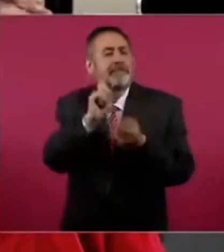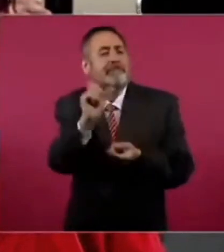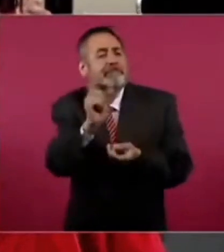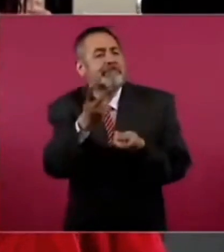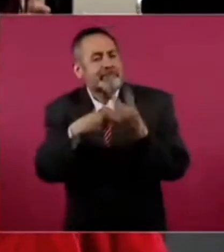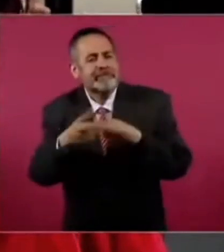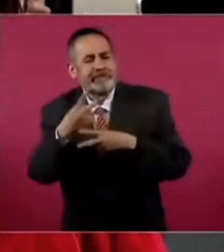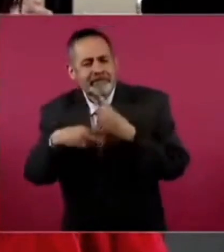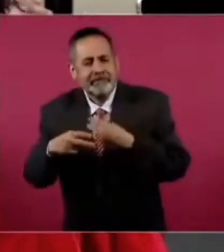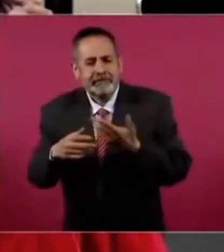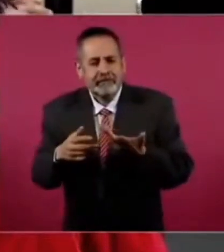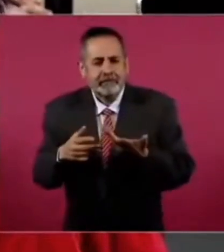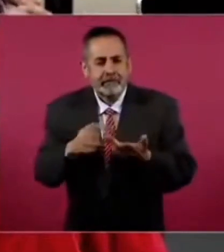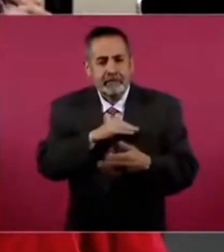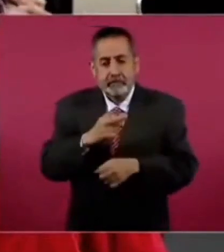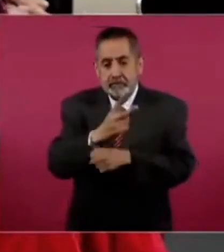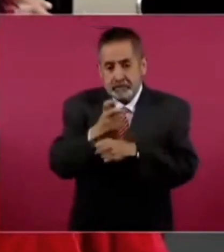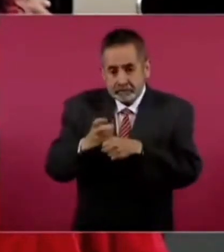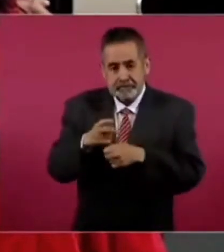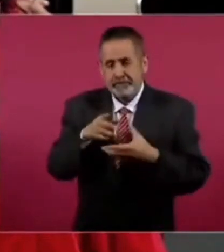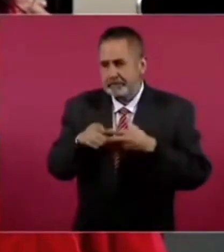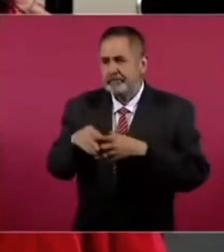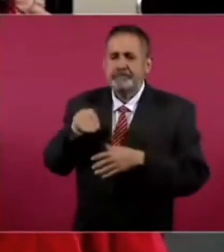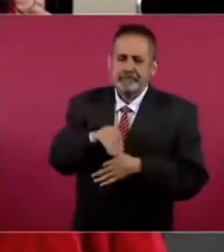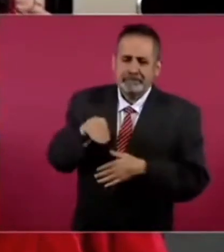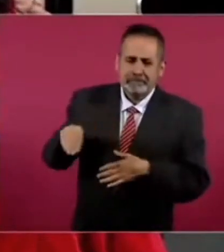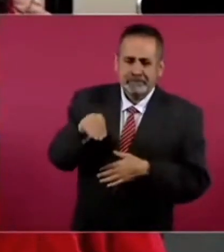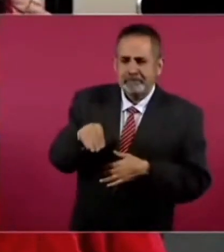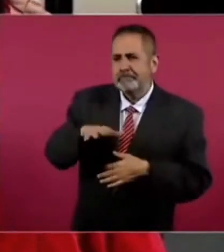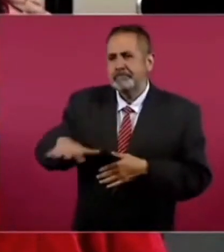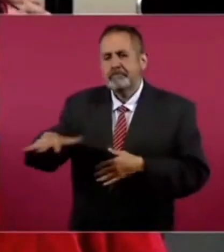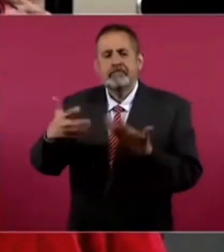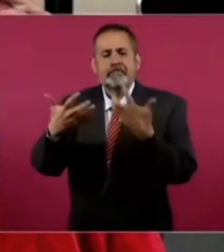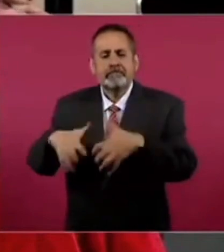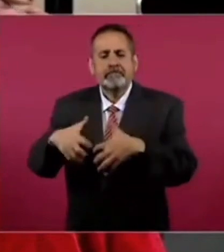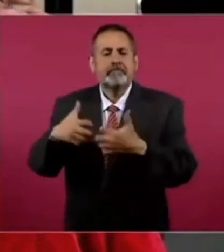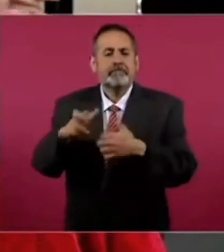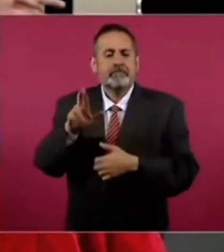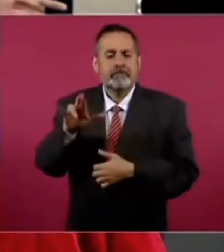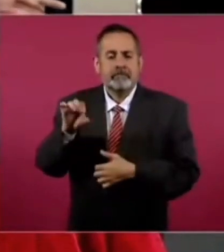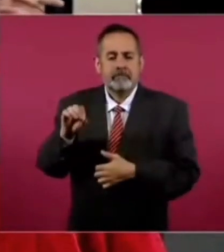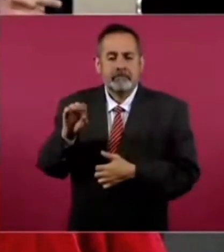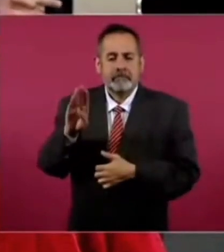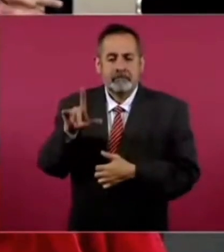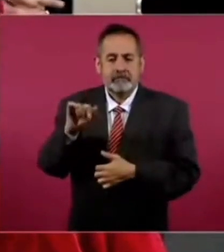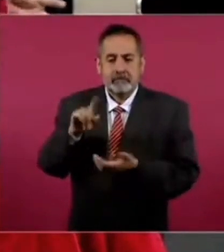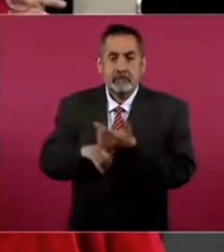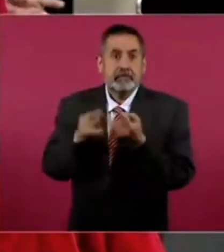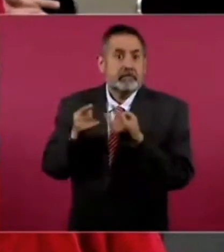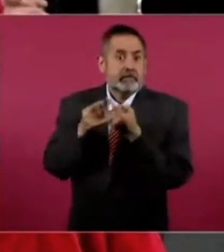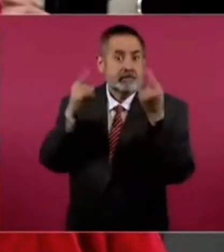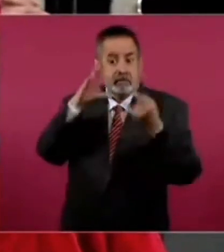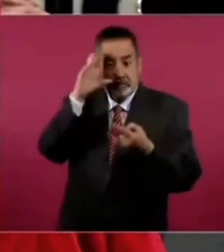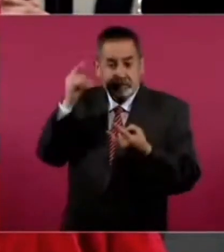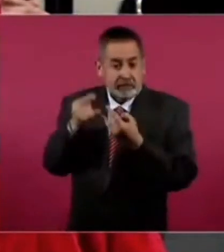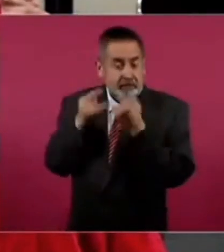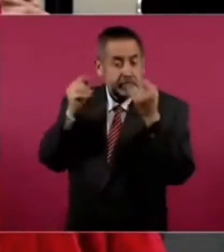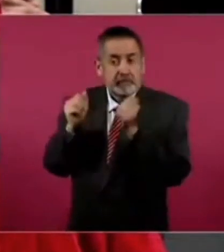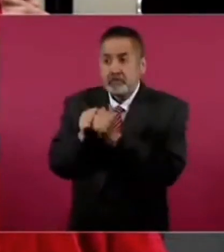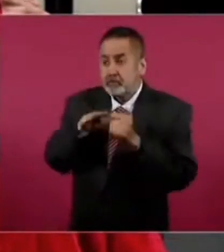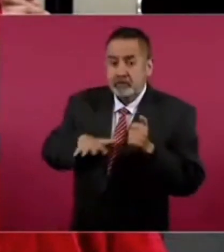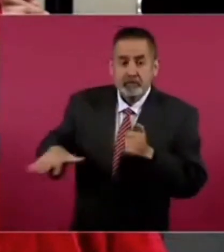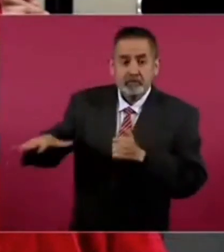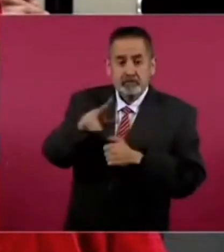pueden invitar a un recorrido a la fábrica de Río Blanco porque sería una foto histórica con todo el pueblo